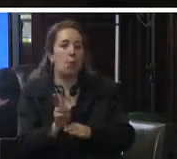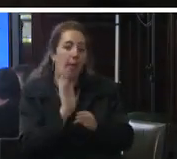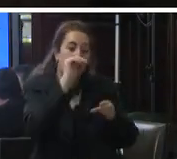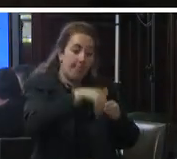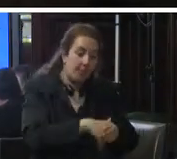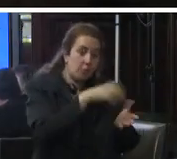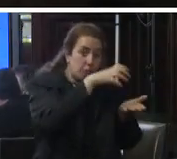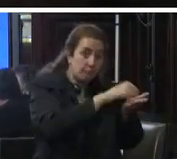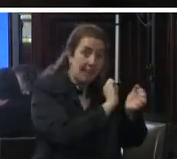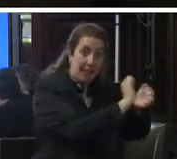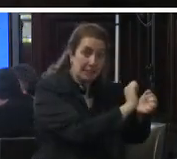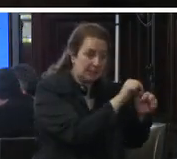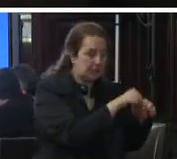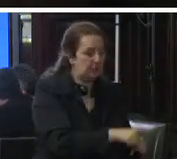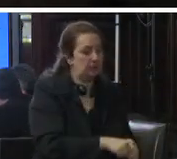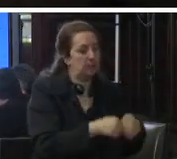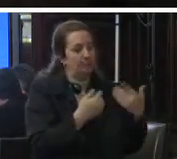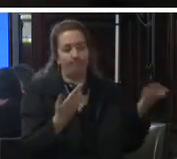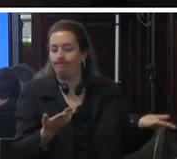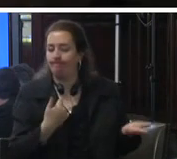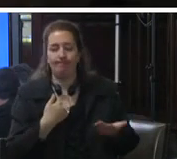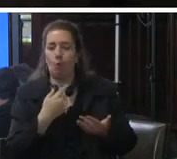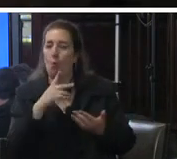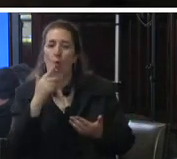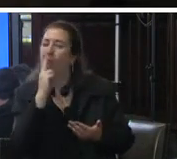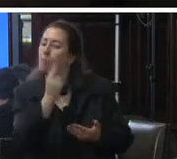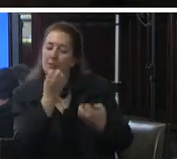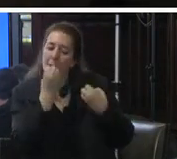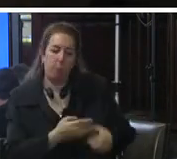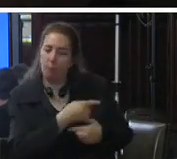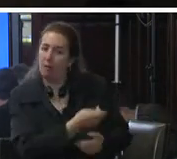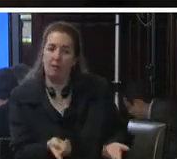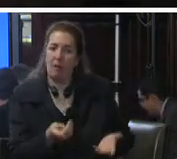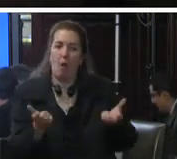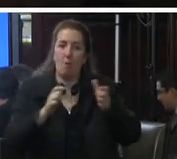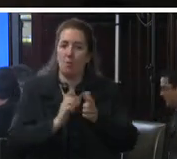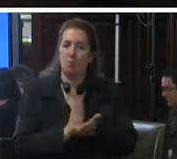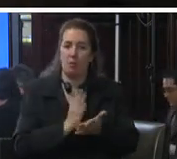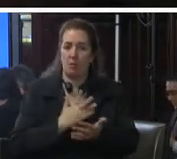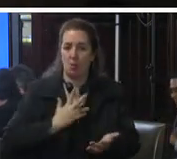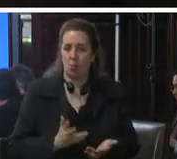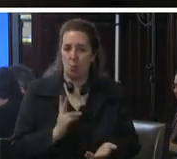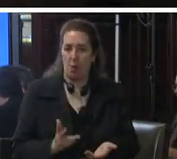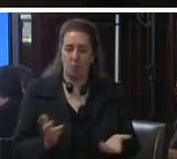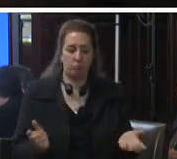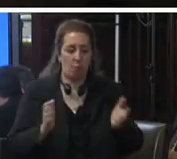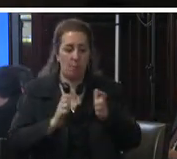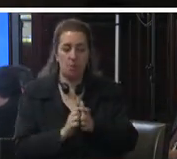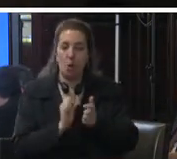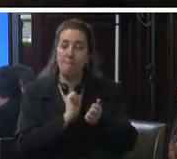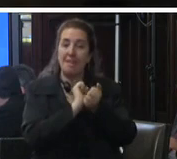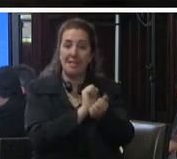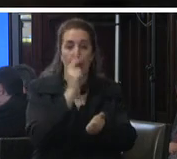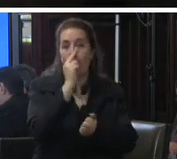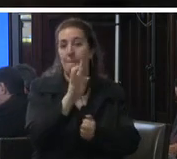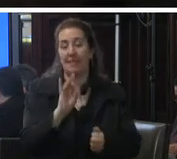ha sido abordado con suficiencia por la comisión nacional de derechos humanos en su diagnóstico de supervisión penitenciaria 2015-2016